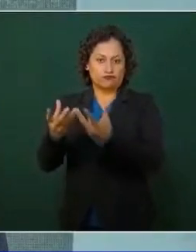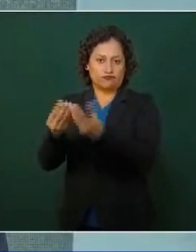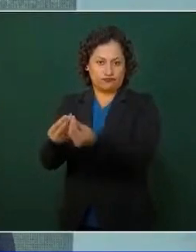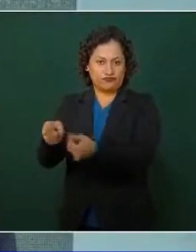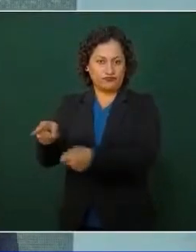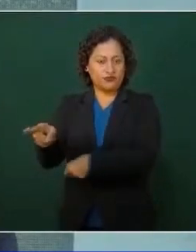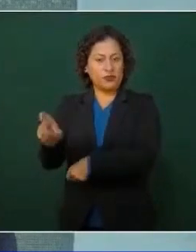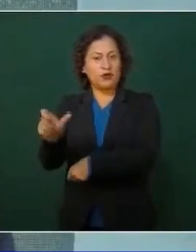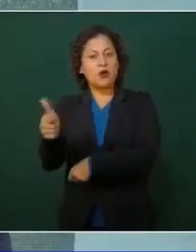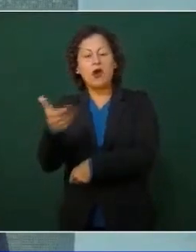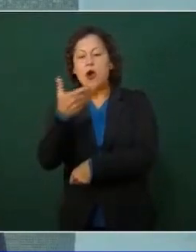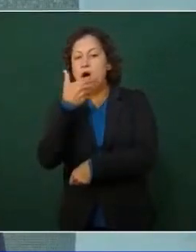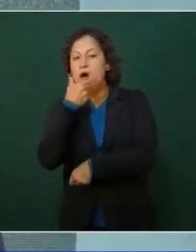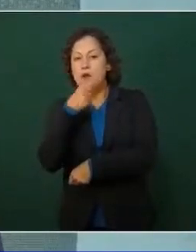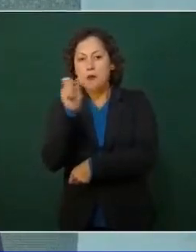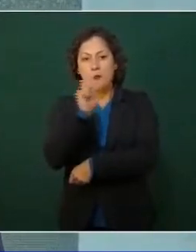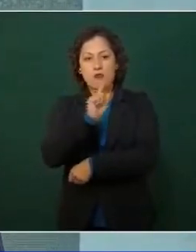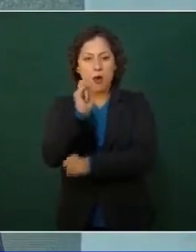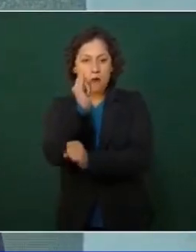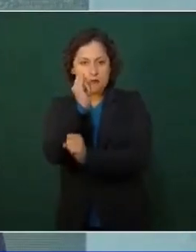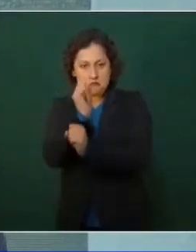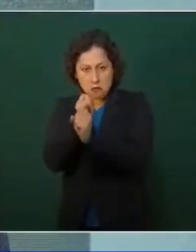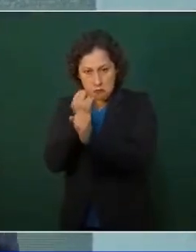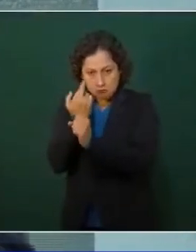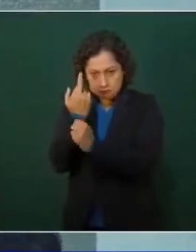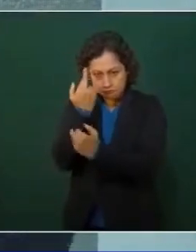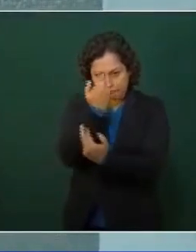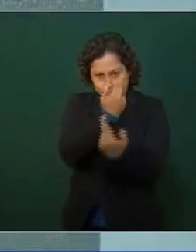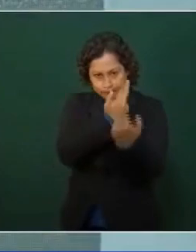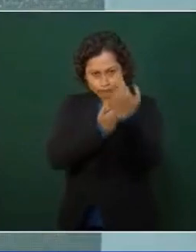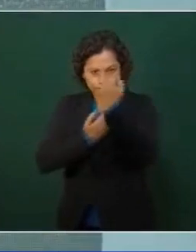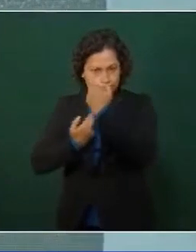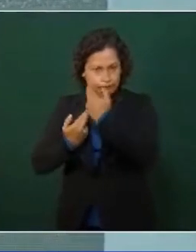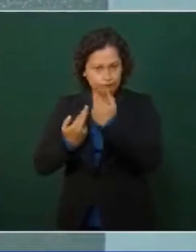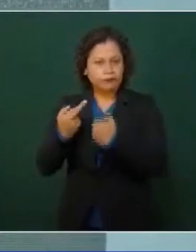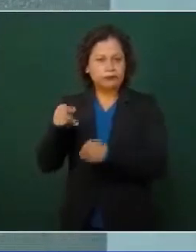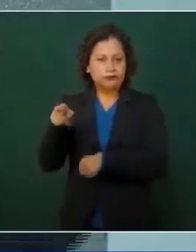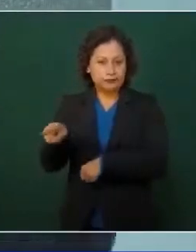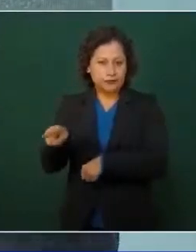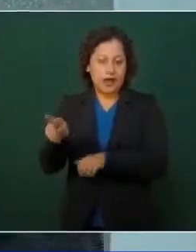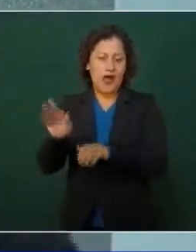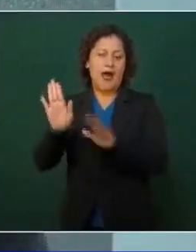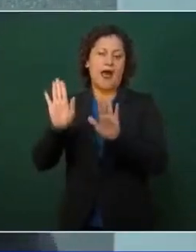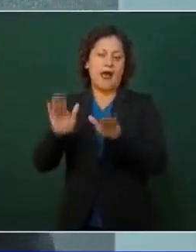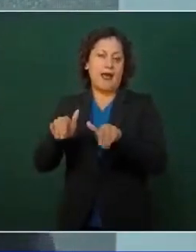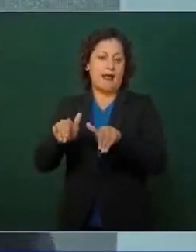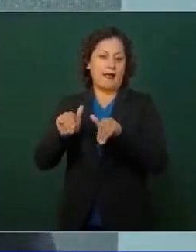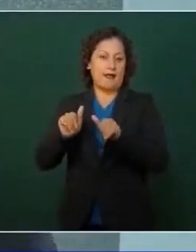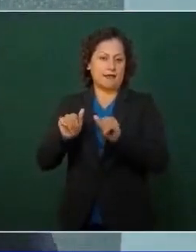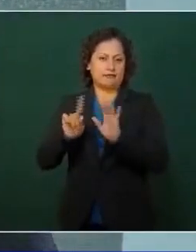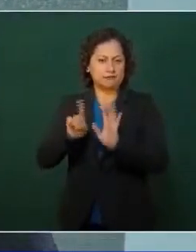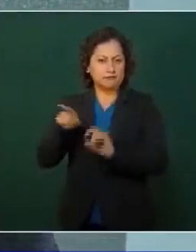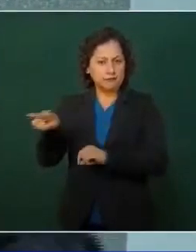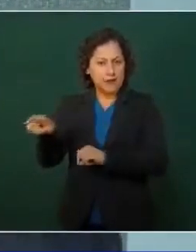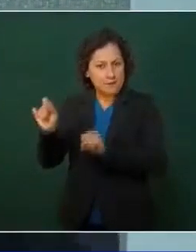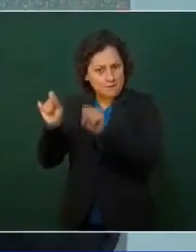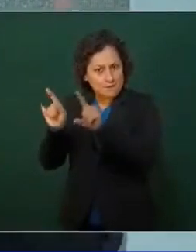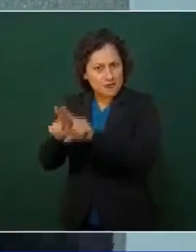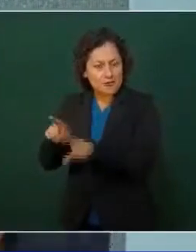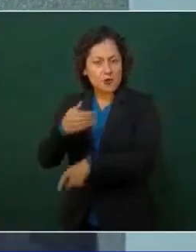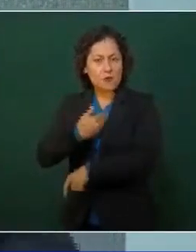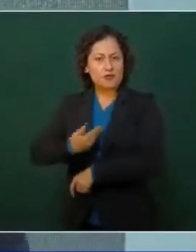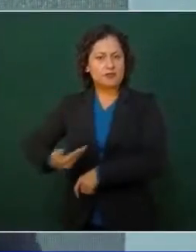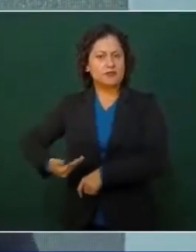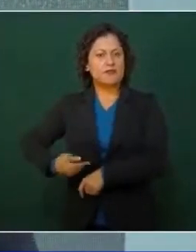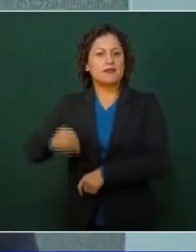imparcial, el presidente del INE, el que está